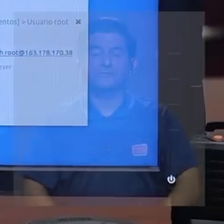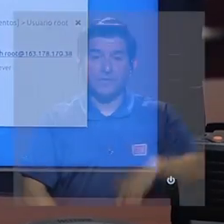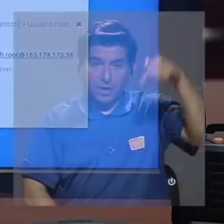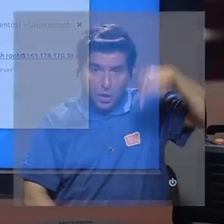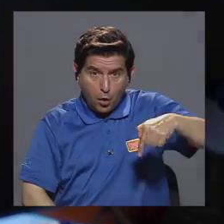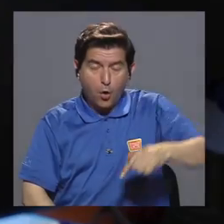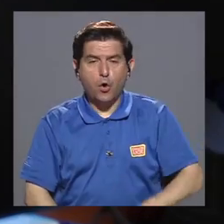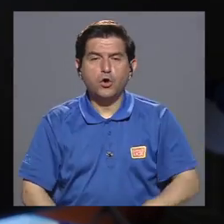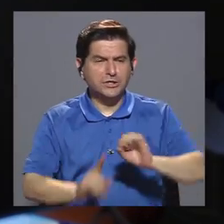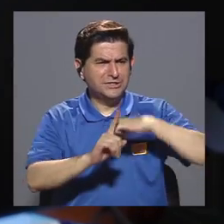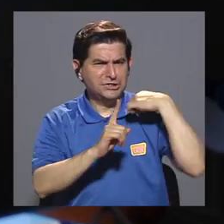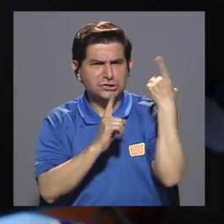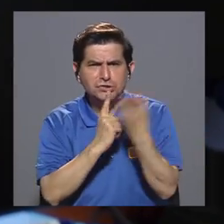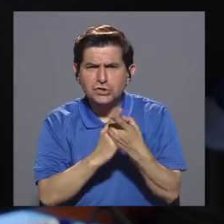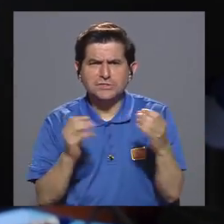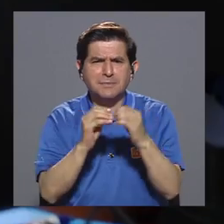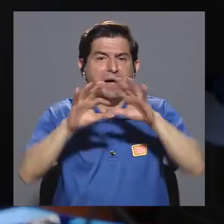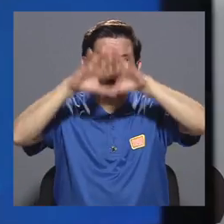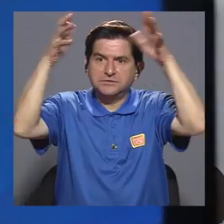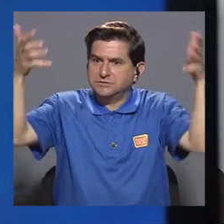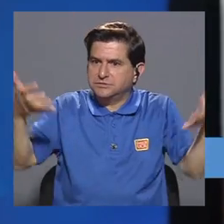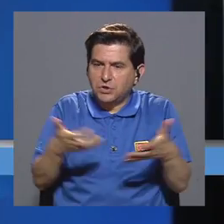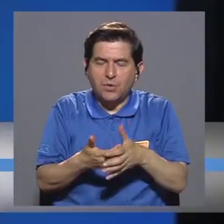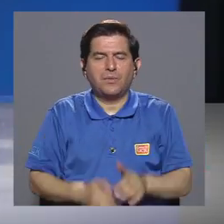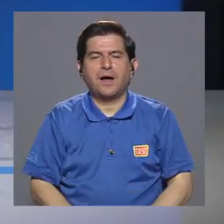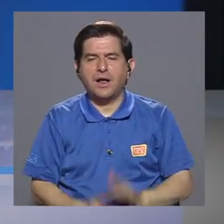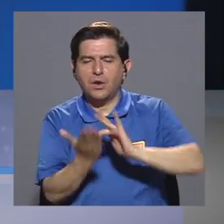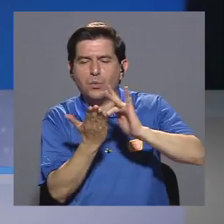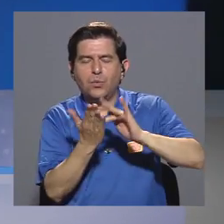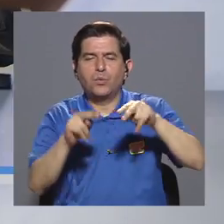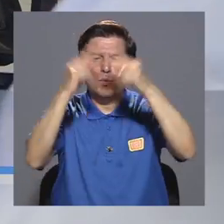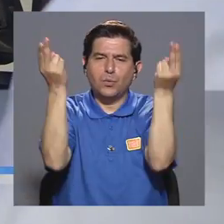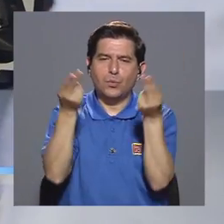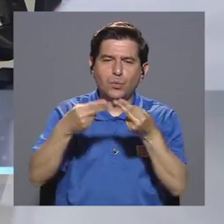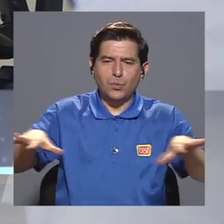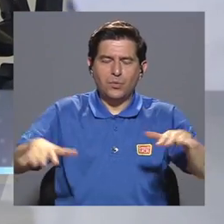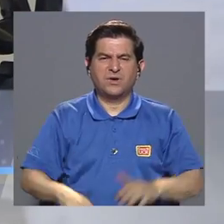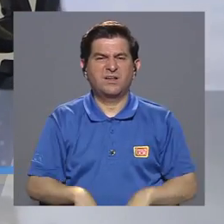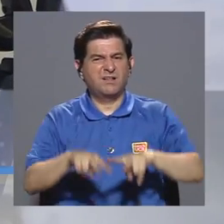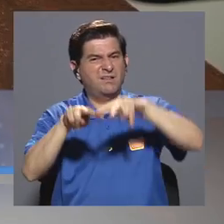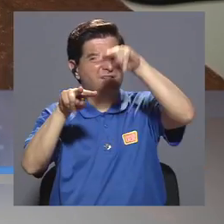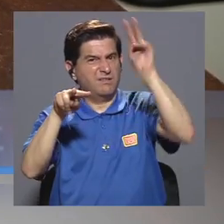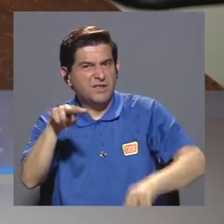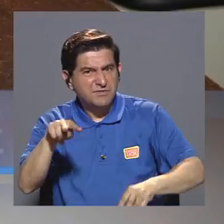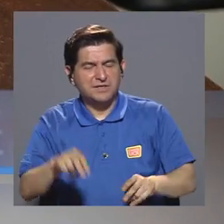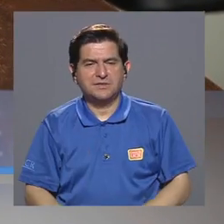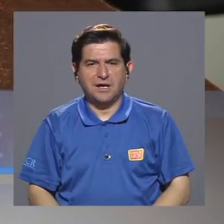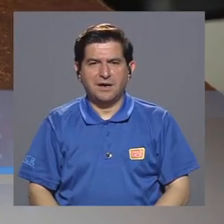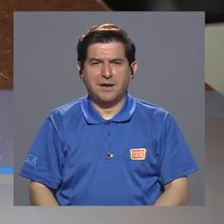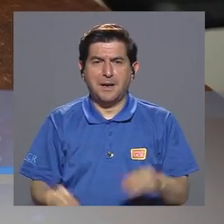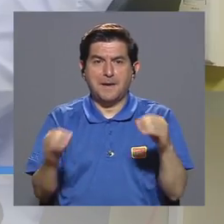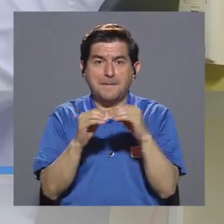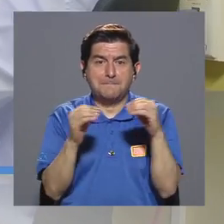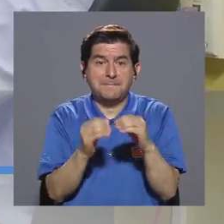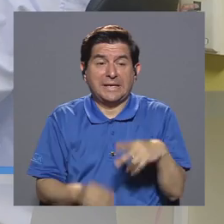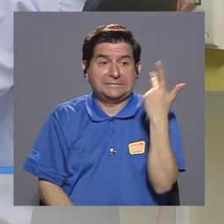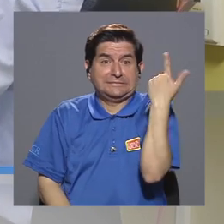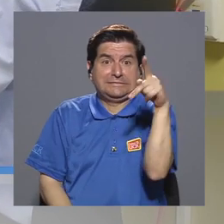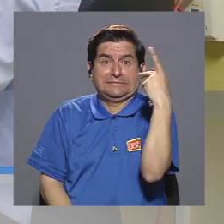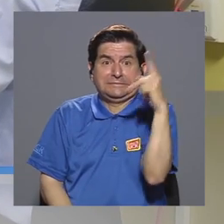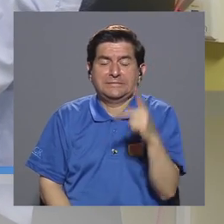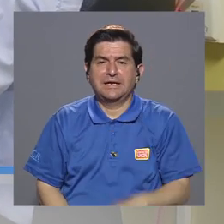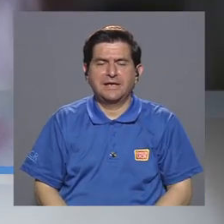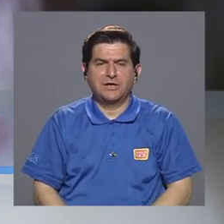Hoy en día nuestra sociedad es más global, móvil y digital. La desventaja es que cada vez estamos más